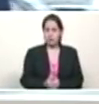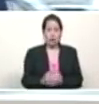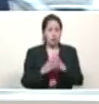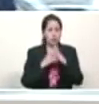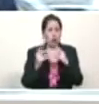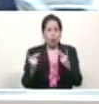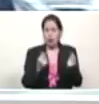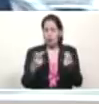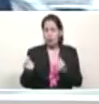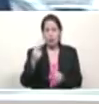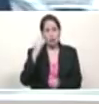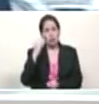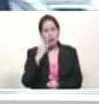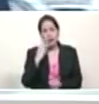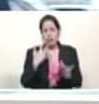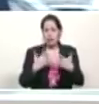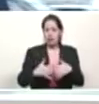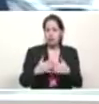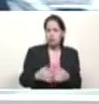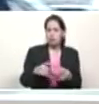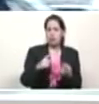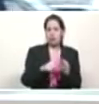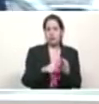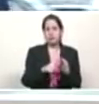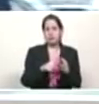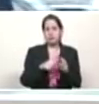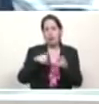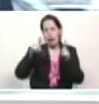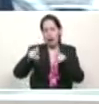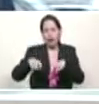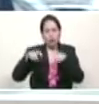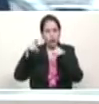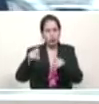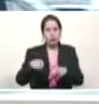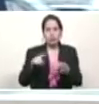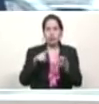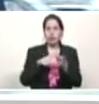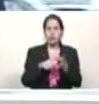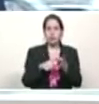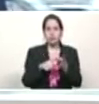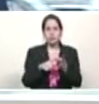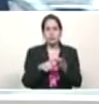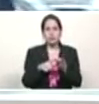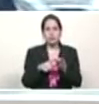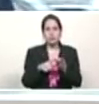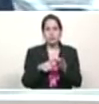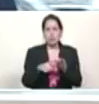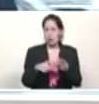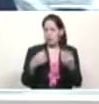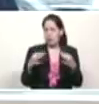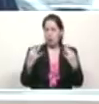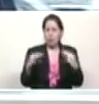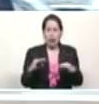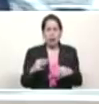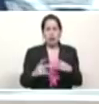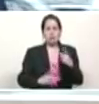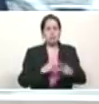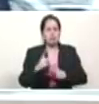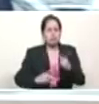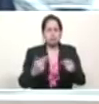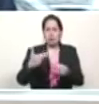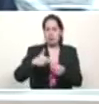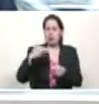bolivariana, de la industria, de la agroindustria, de la industria petrolera, petroquímica,